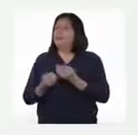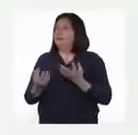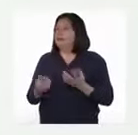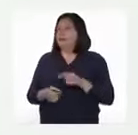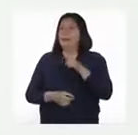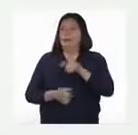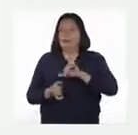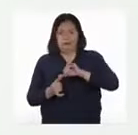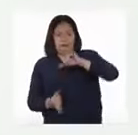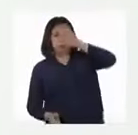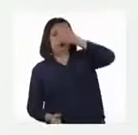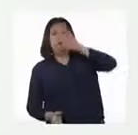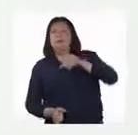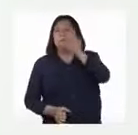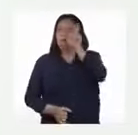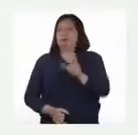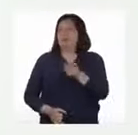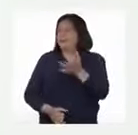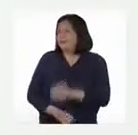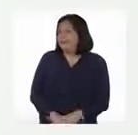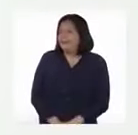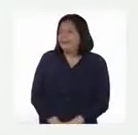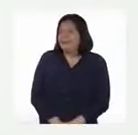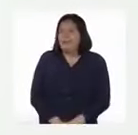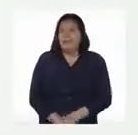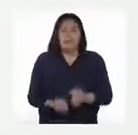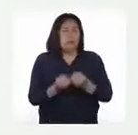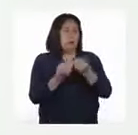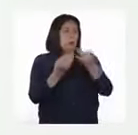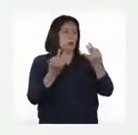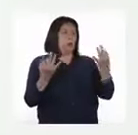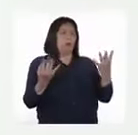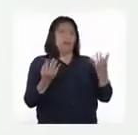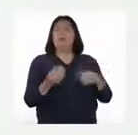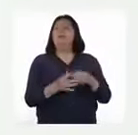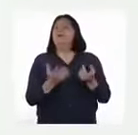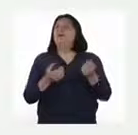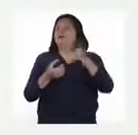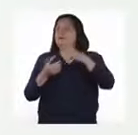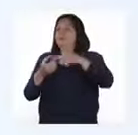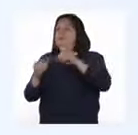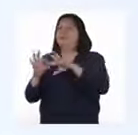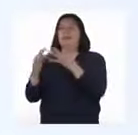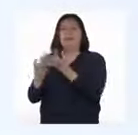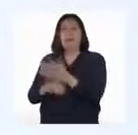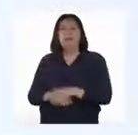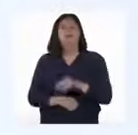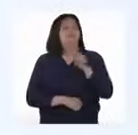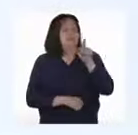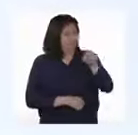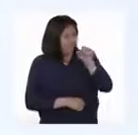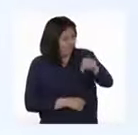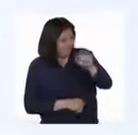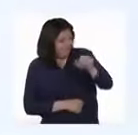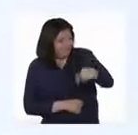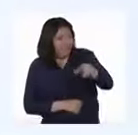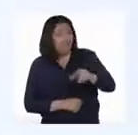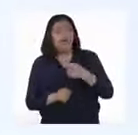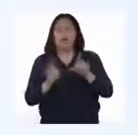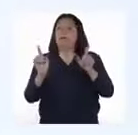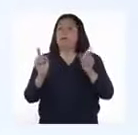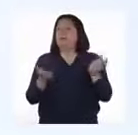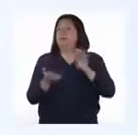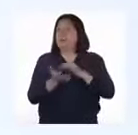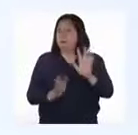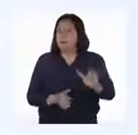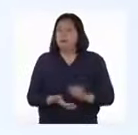La estatura de una persona. El número de miembros de una familia. Eso, eso, eso. Pero hay algo